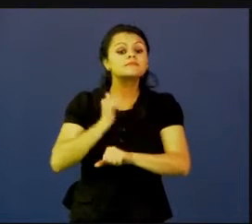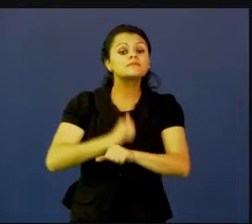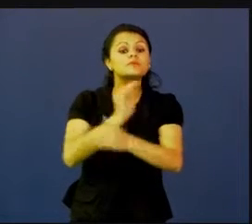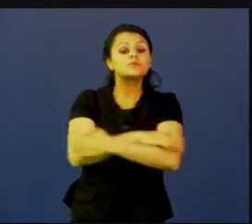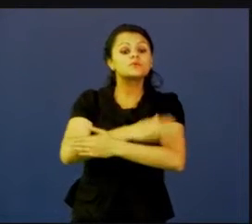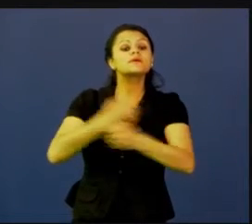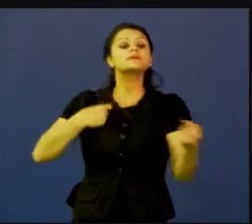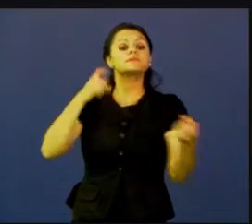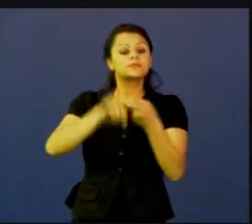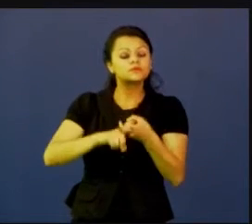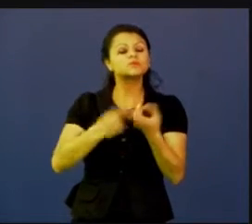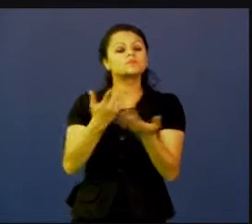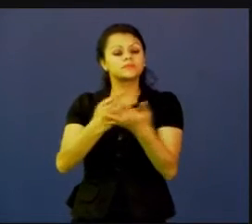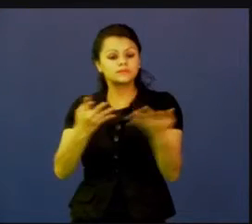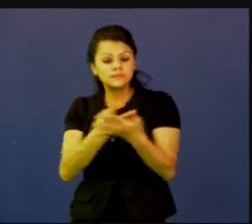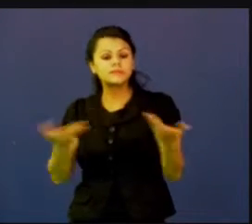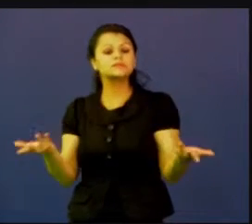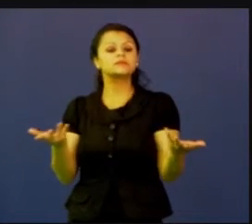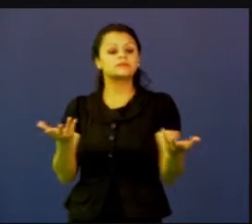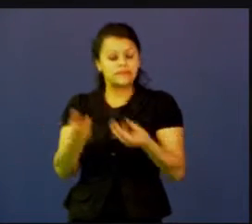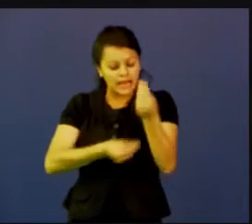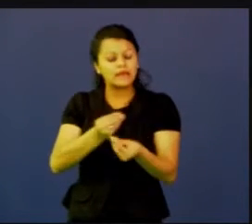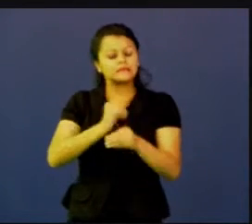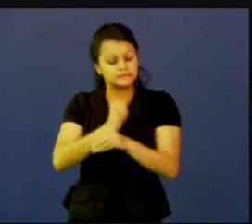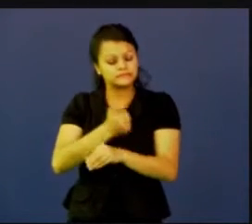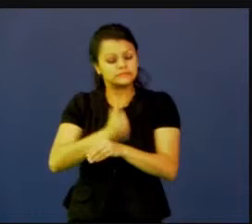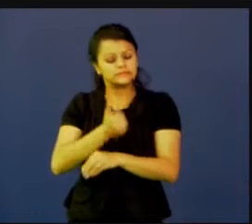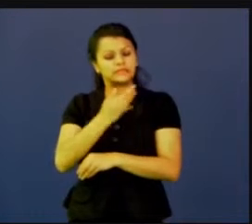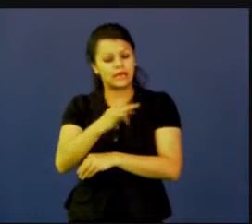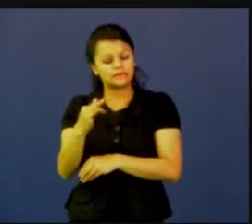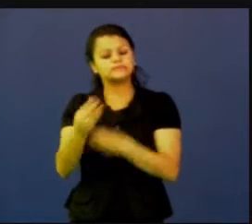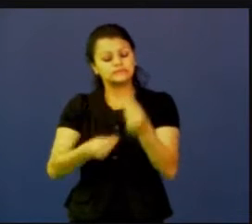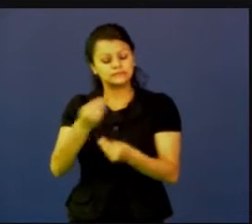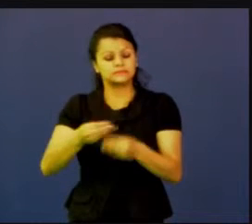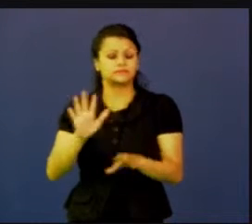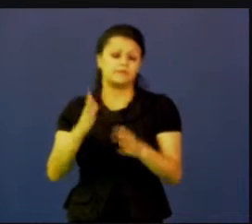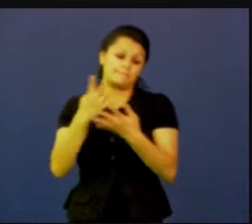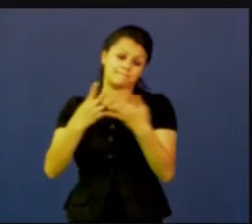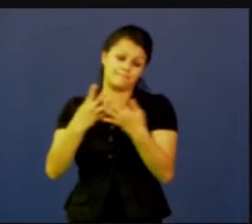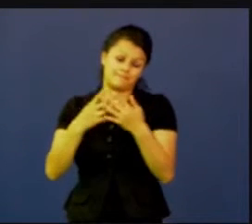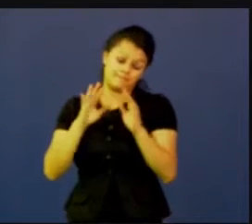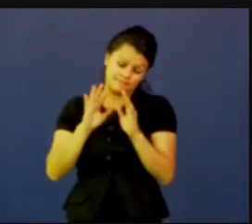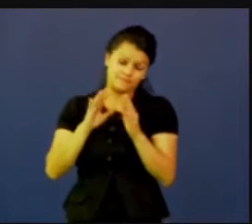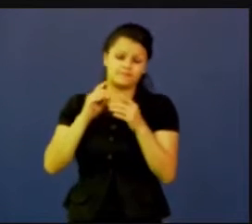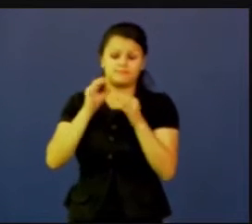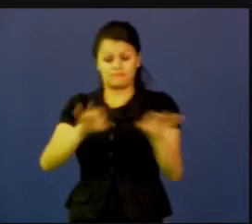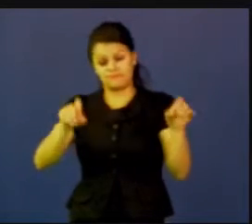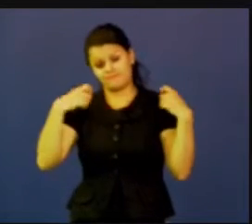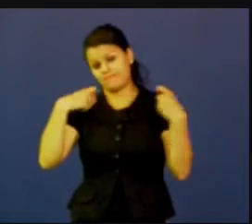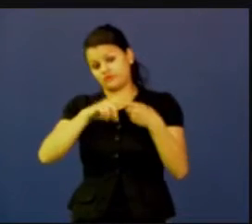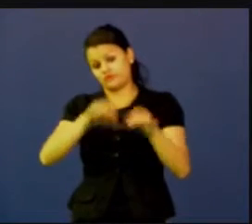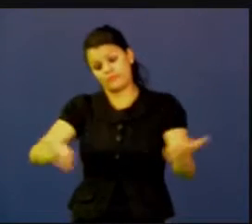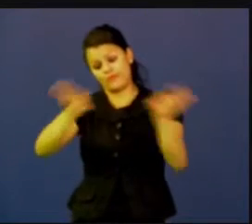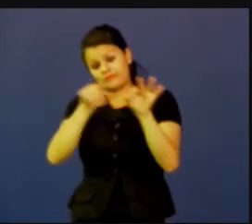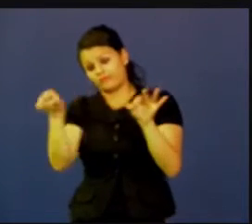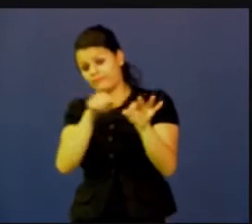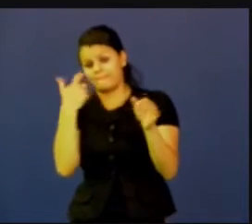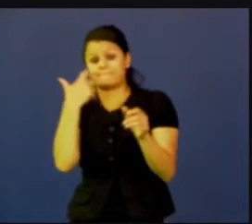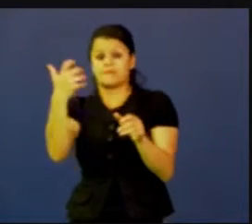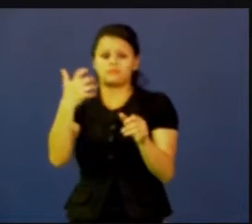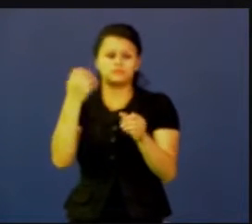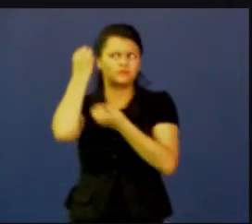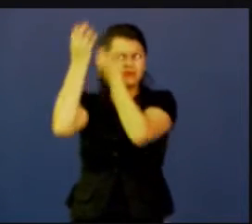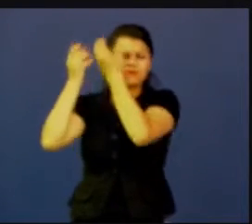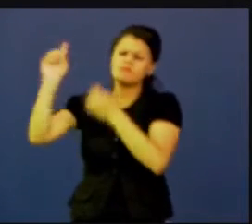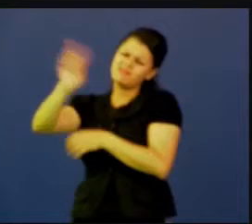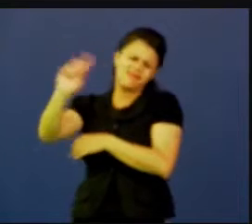español, hagan las tareas de matemáticas, hagan las tareas de las asignaturas duras y la creatividad no, eso era antes